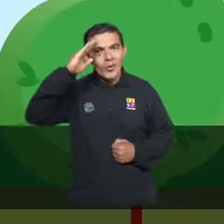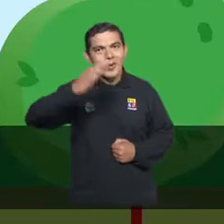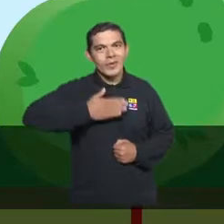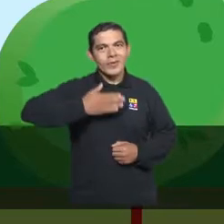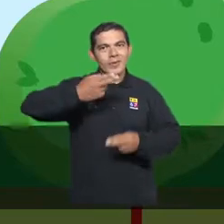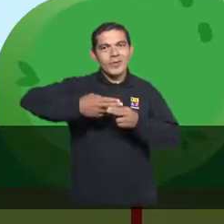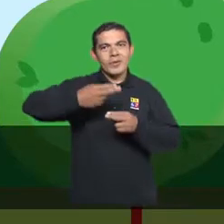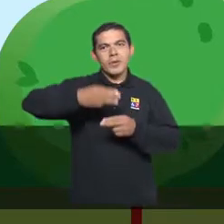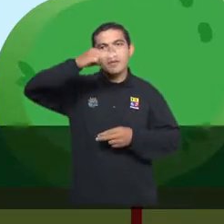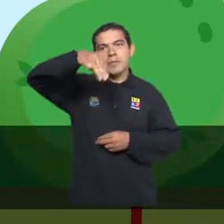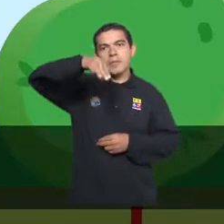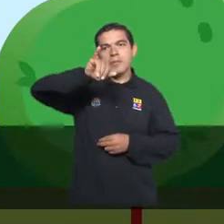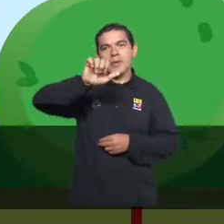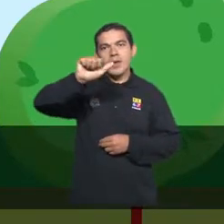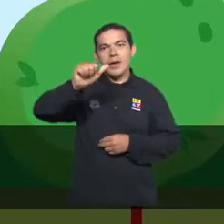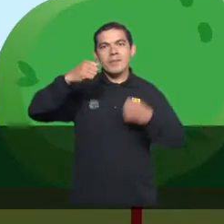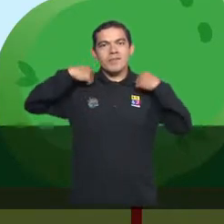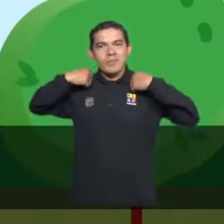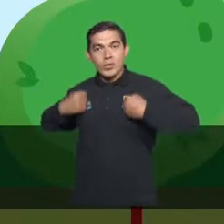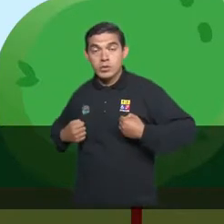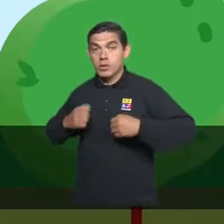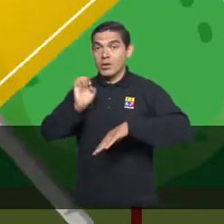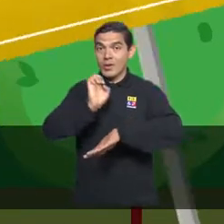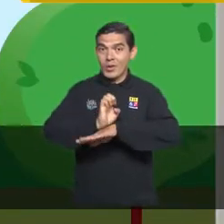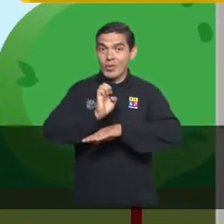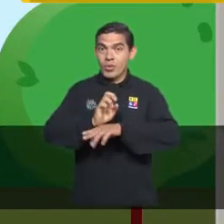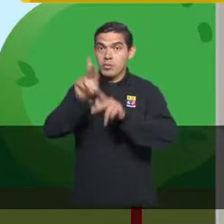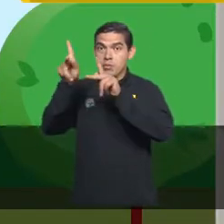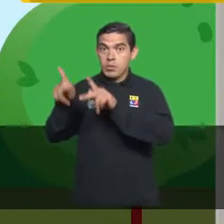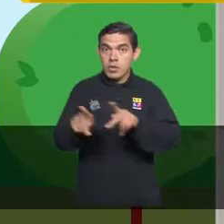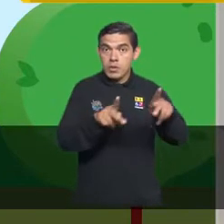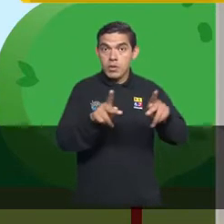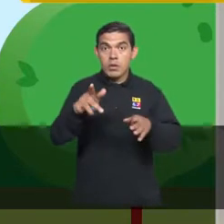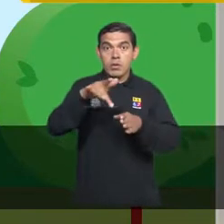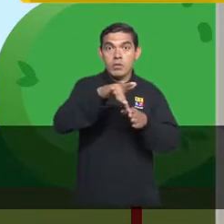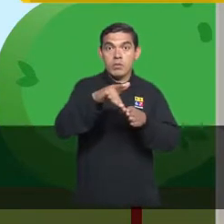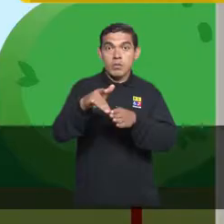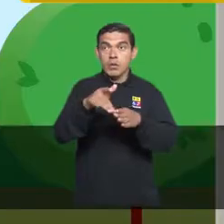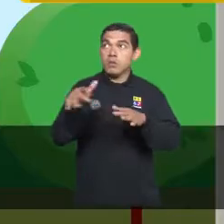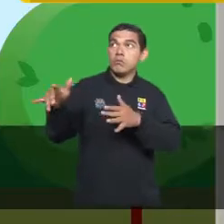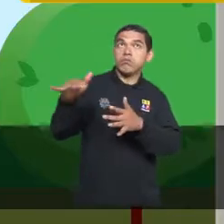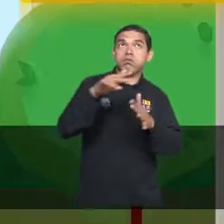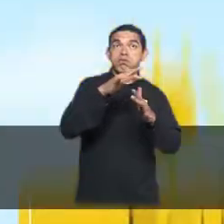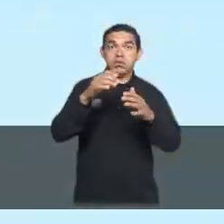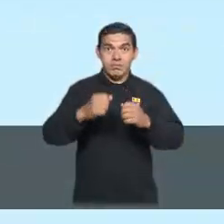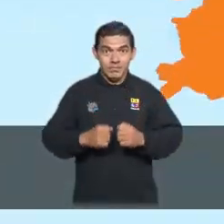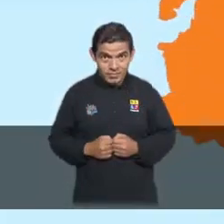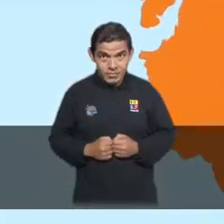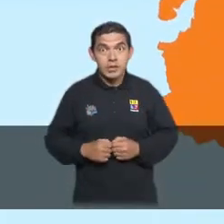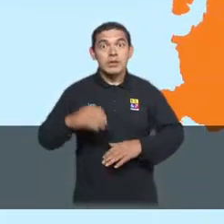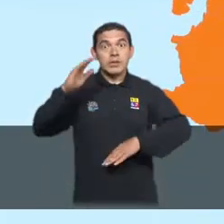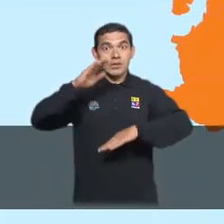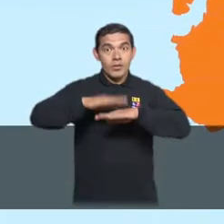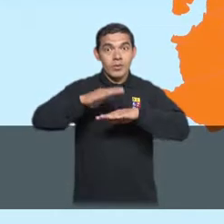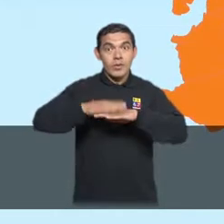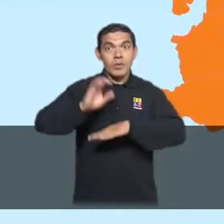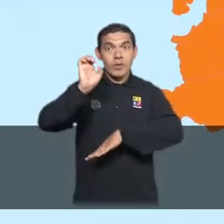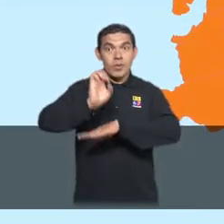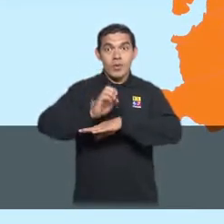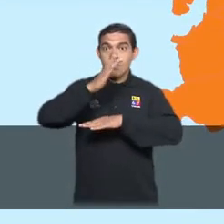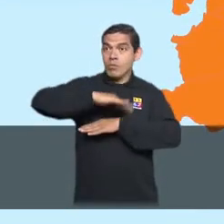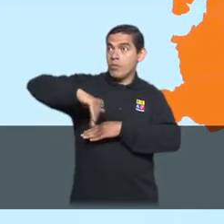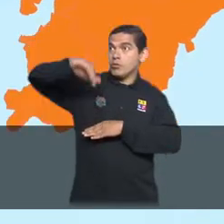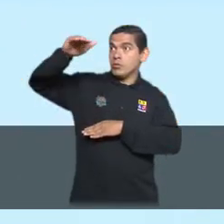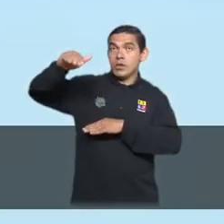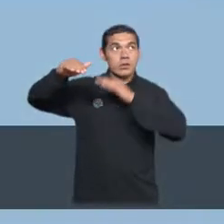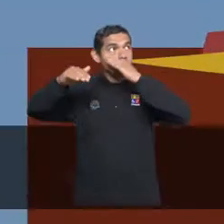¡Hola! ¡Soy Mía, la mochila! Ecuador, preparado ante riesgos y desastres. Por su relieve montañoso,